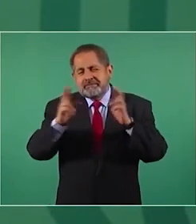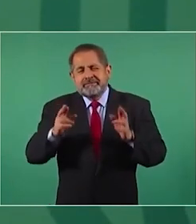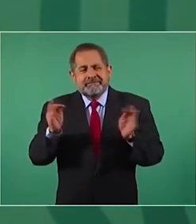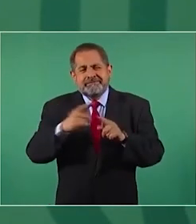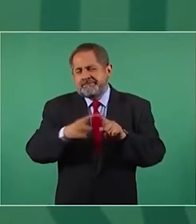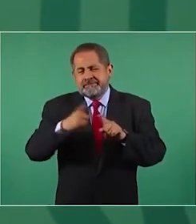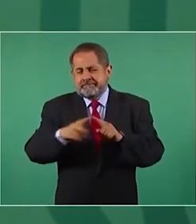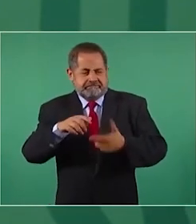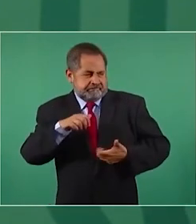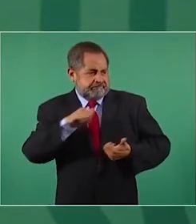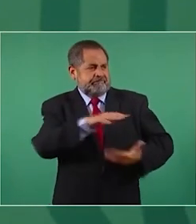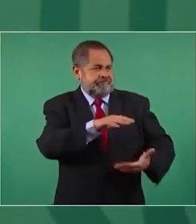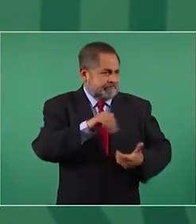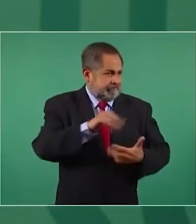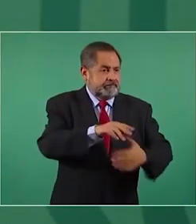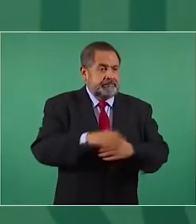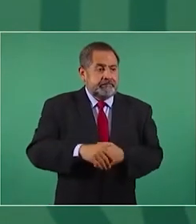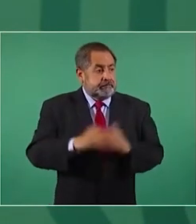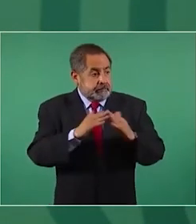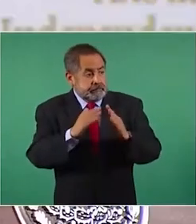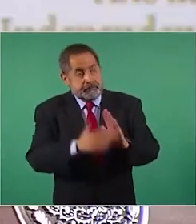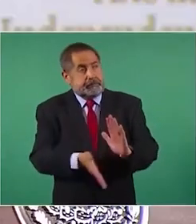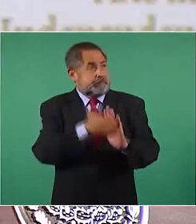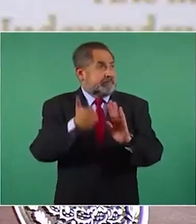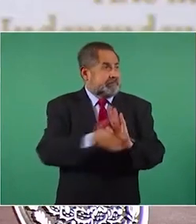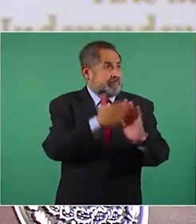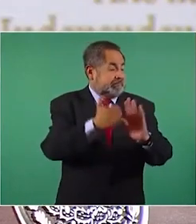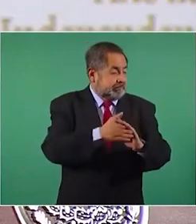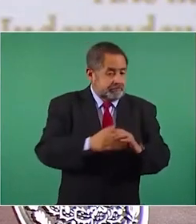reconstruimos caminos,